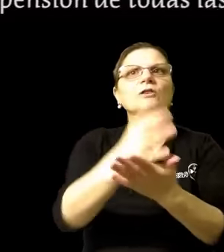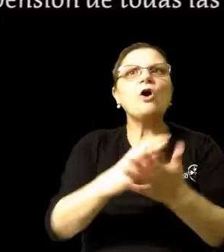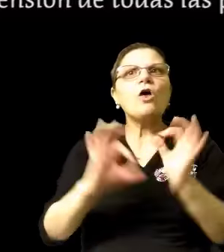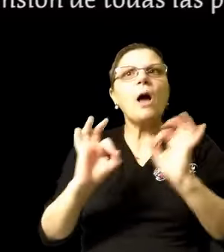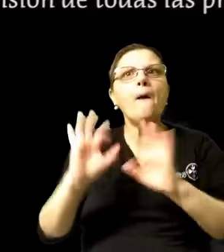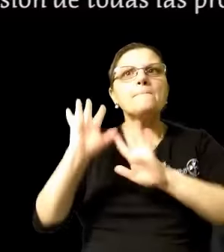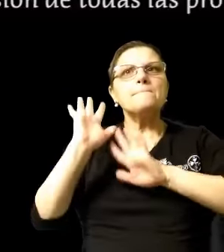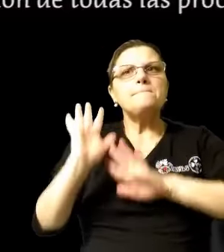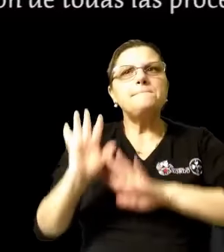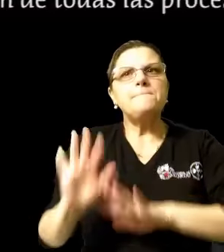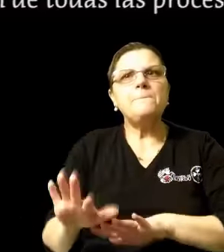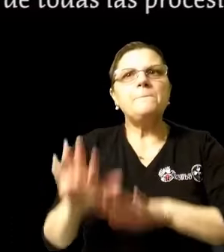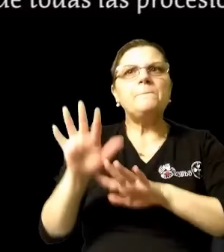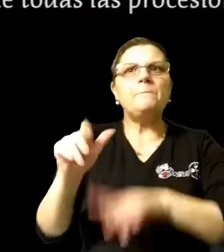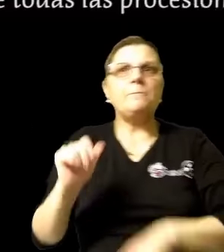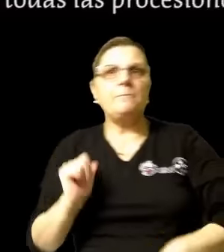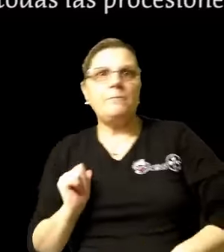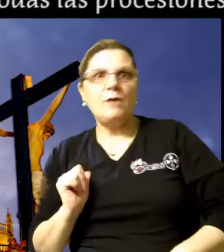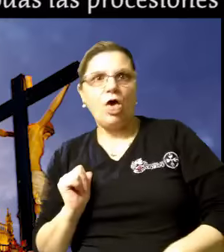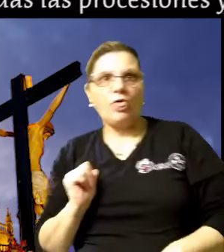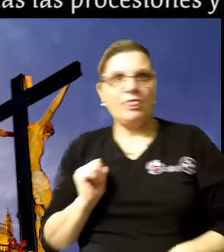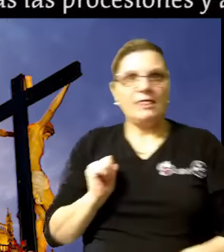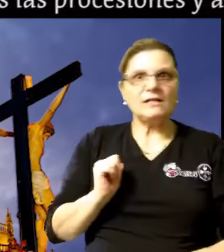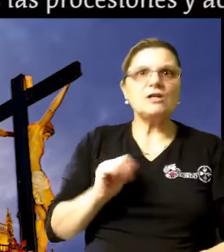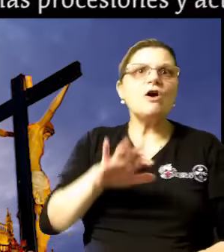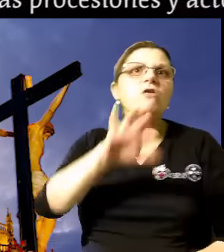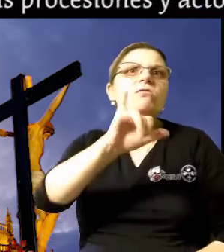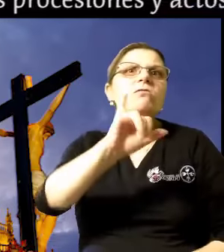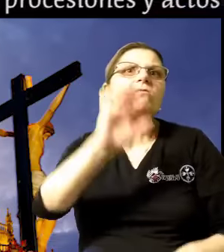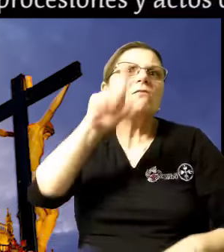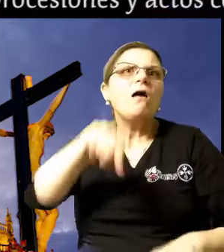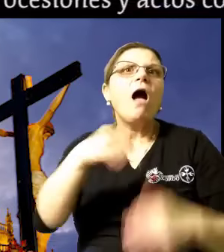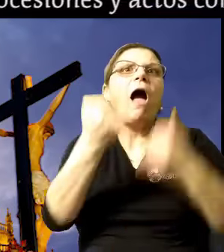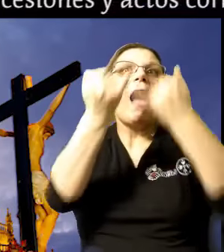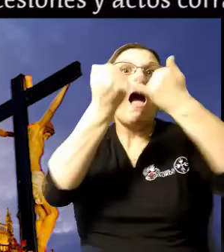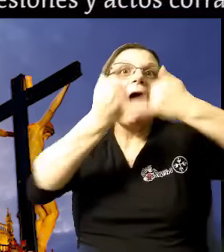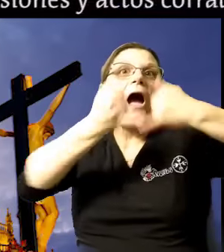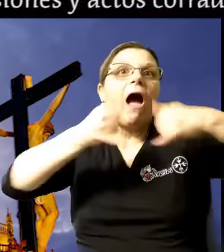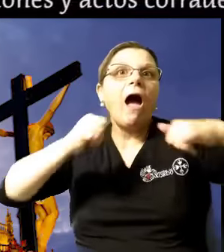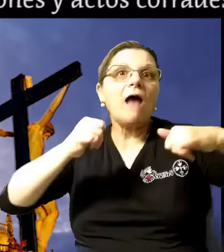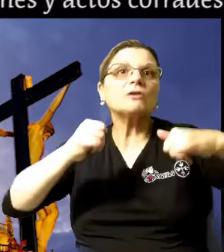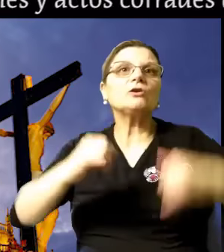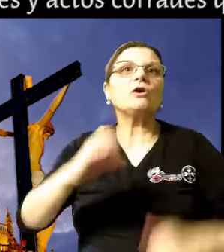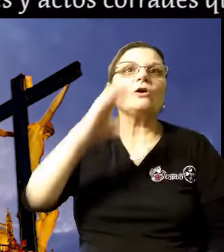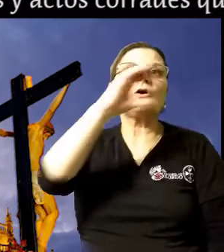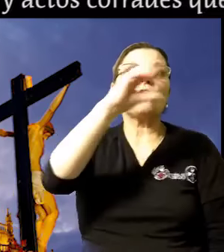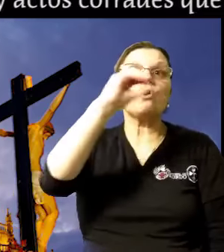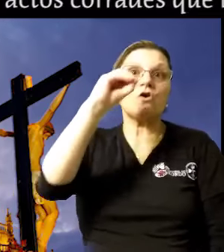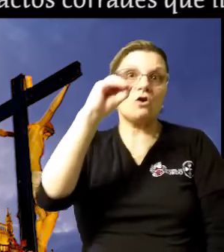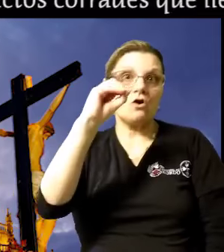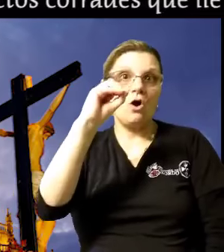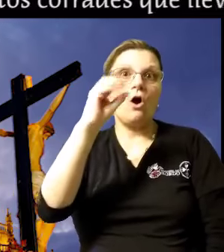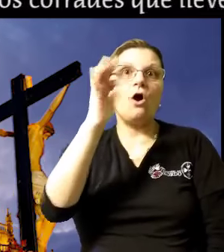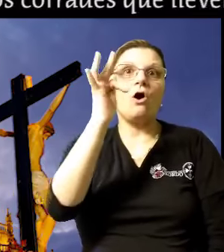ensión de todas las procesiones y actos